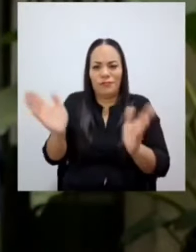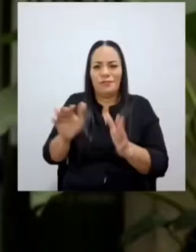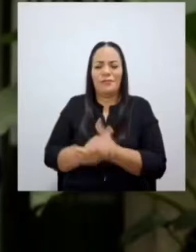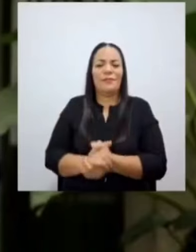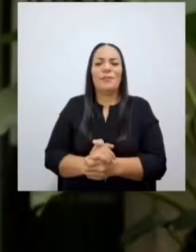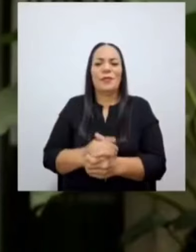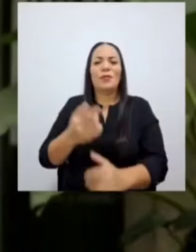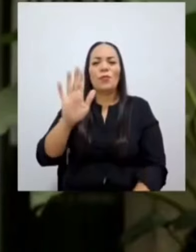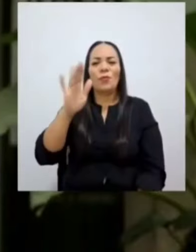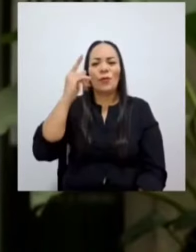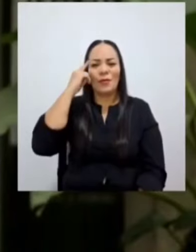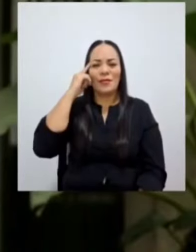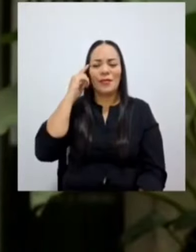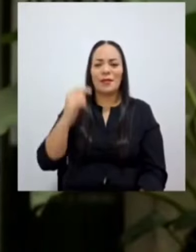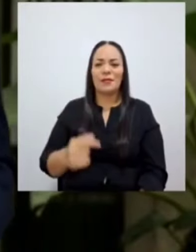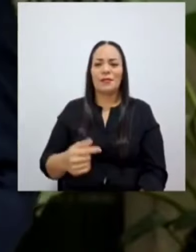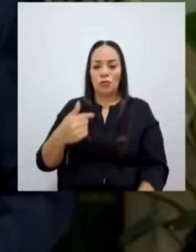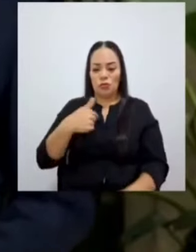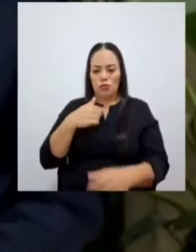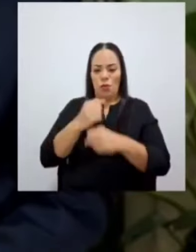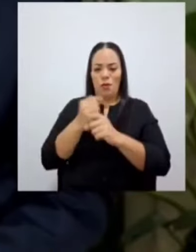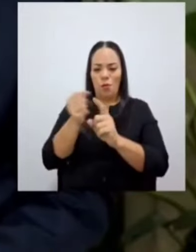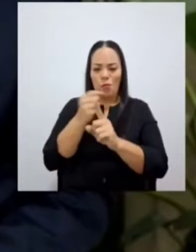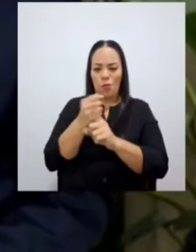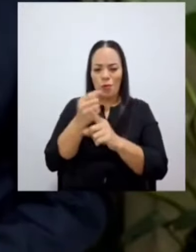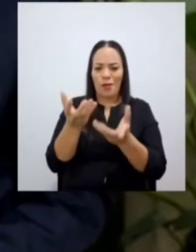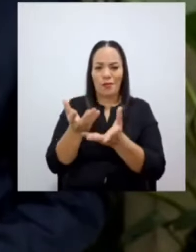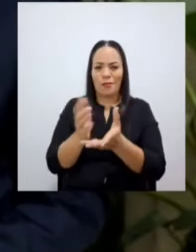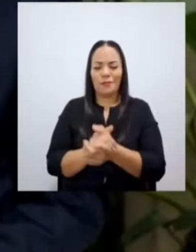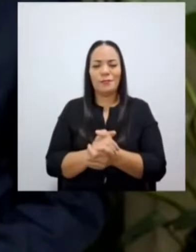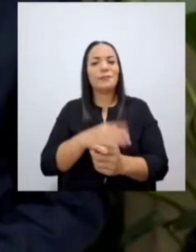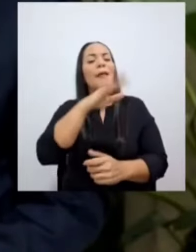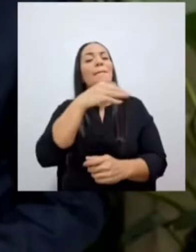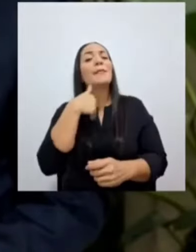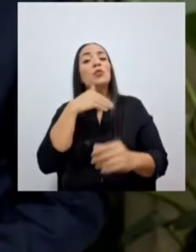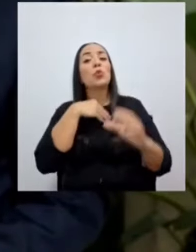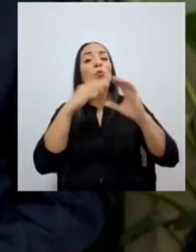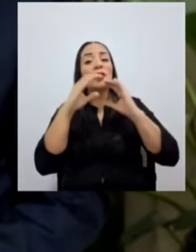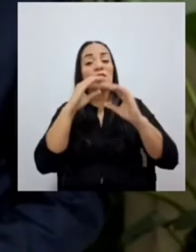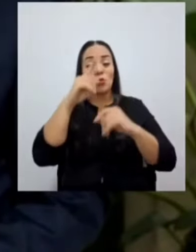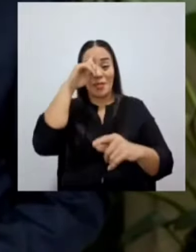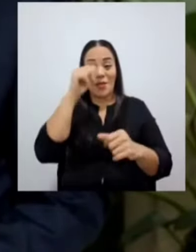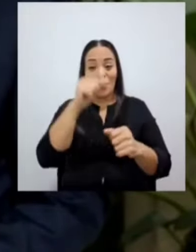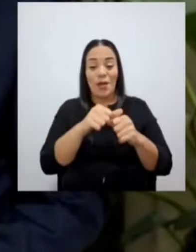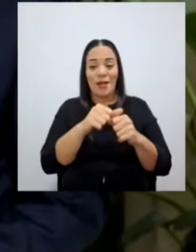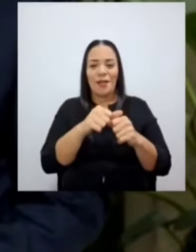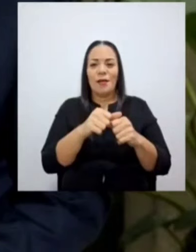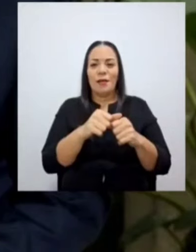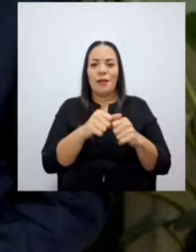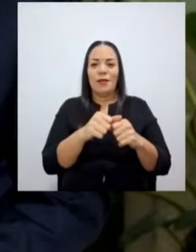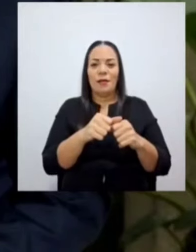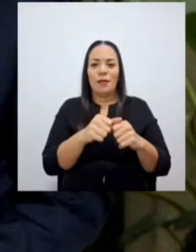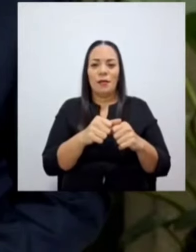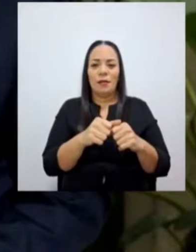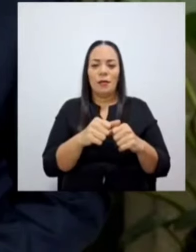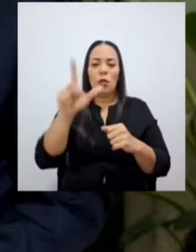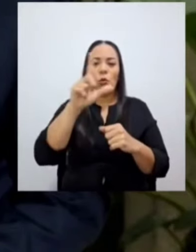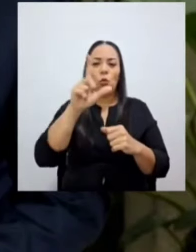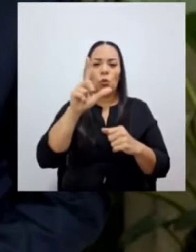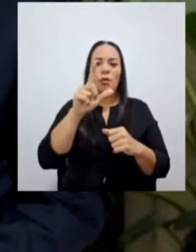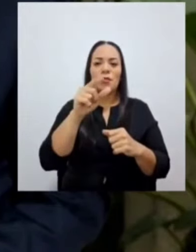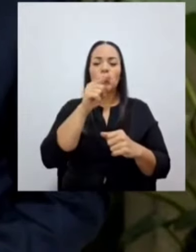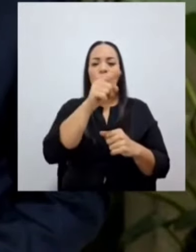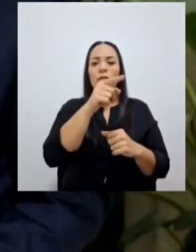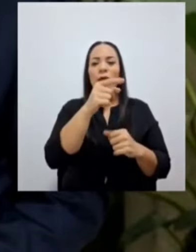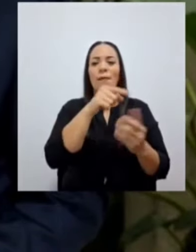pensar, yo hago haciendo bullying. Don Arno, ¿se acuerda que hace, cuándo fue hoy el miércoles, el lunes, usted me enseñó